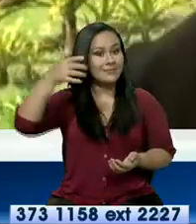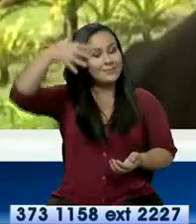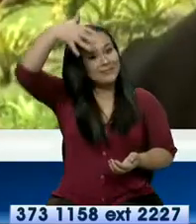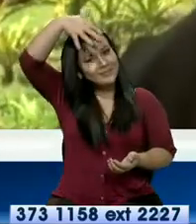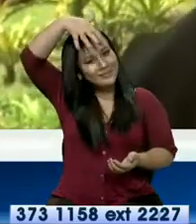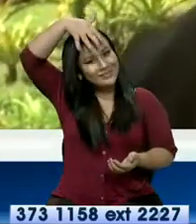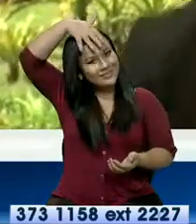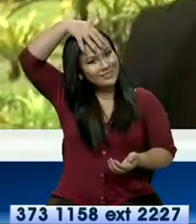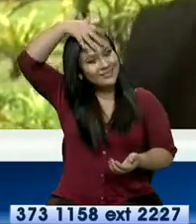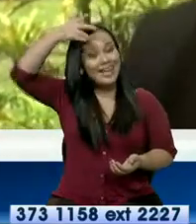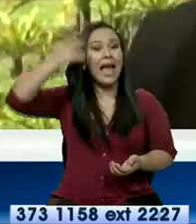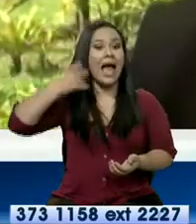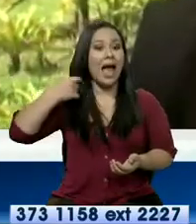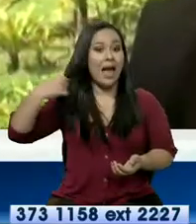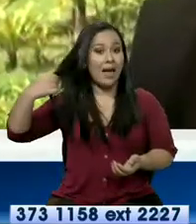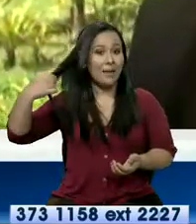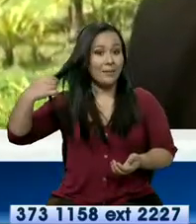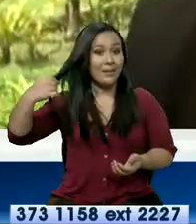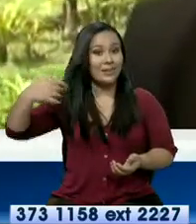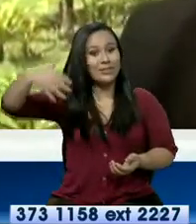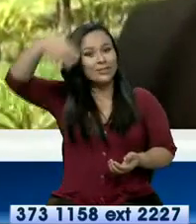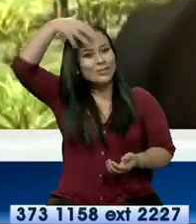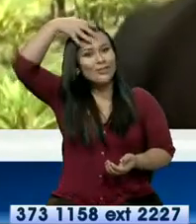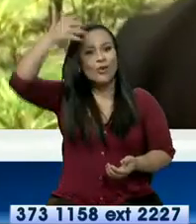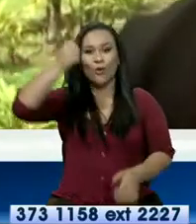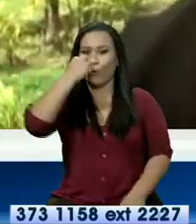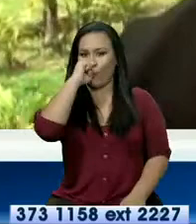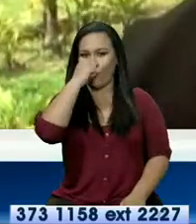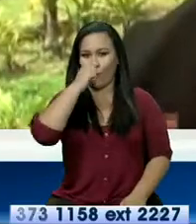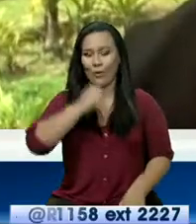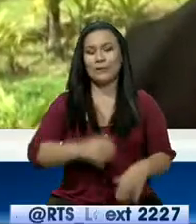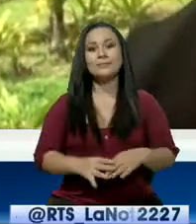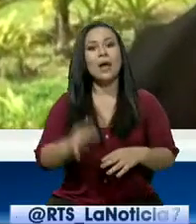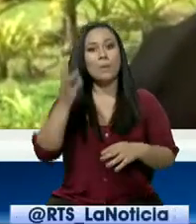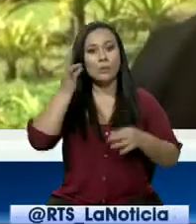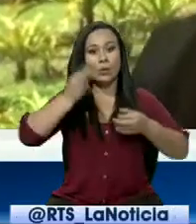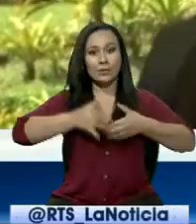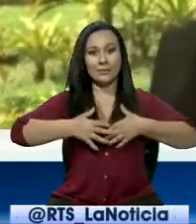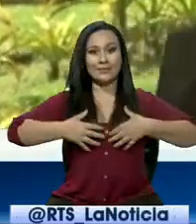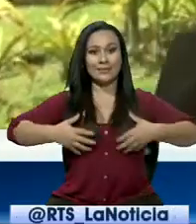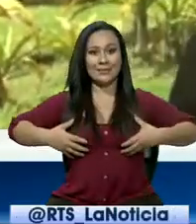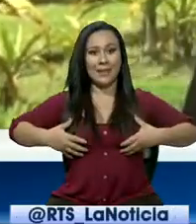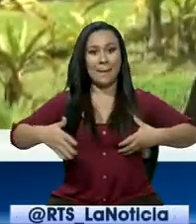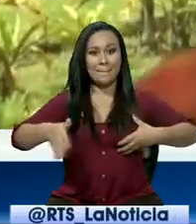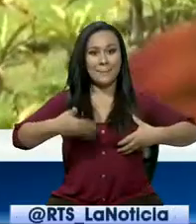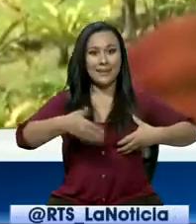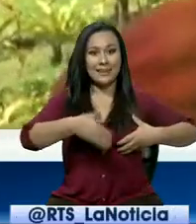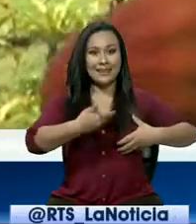El cabello, que era rojo y a los colorados se les pintaba las blusas,